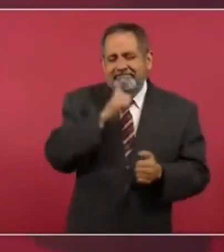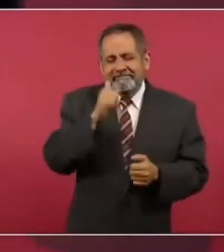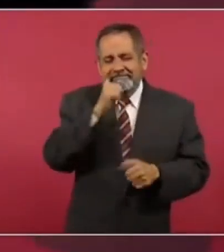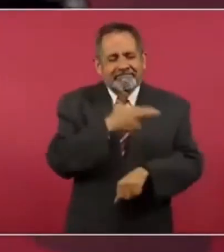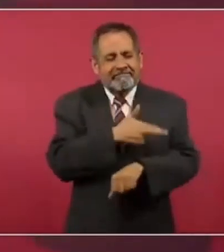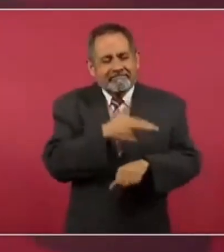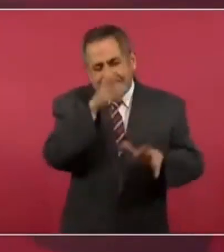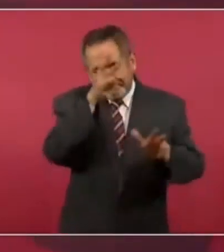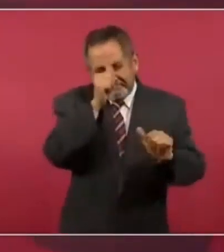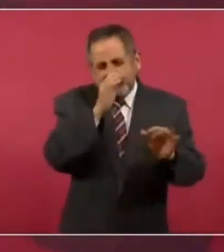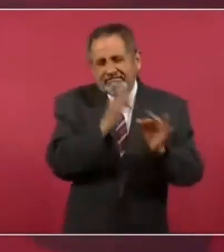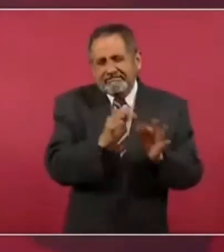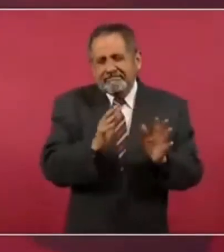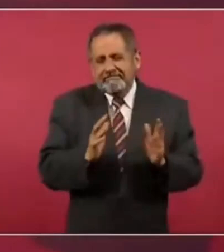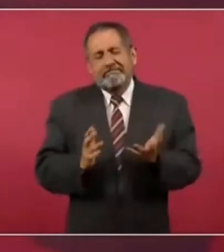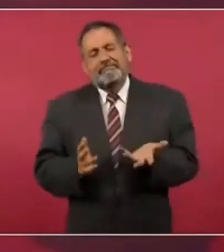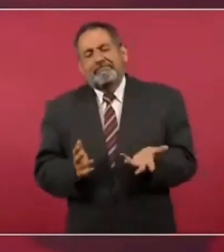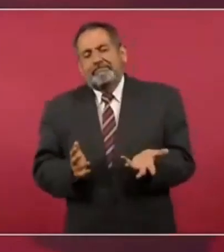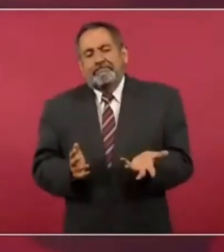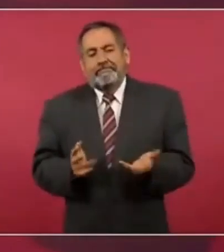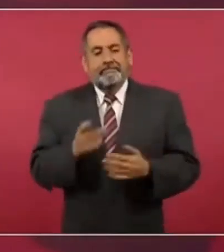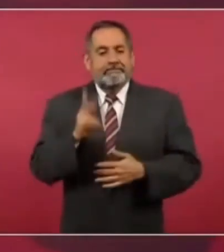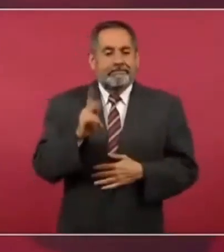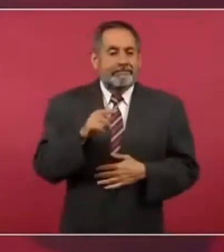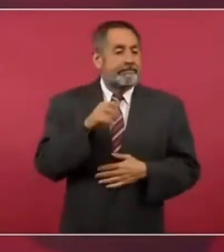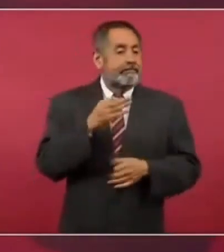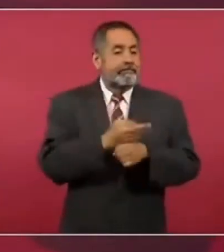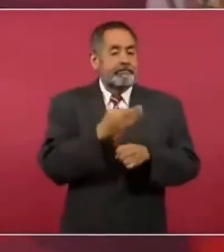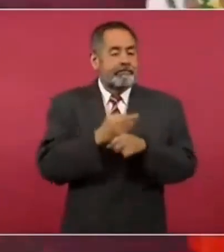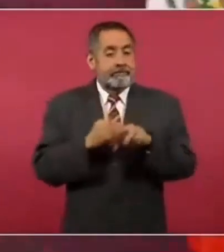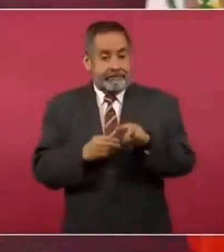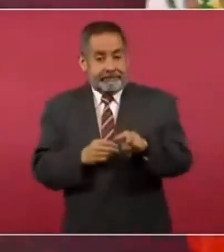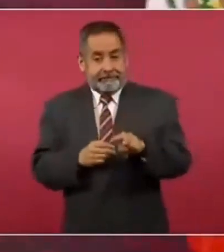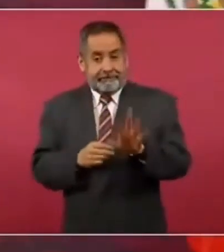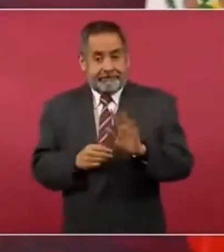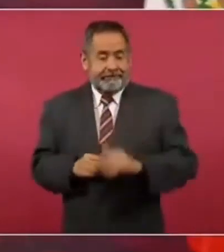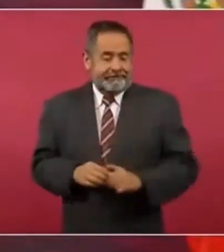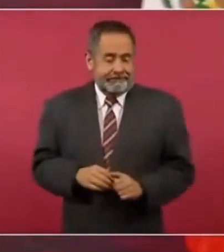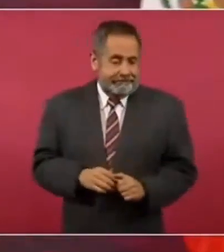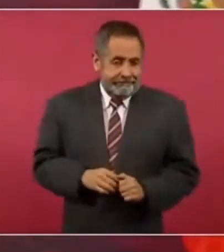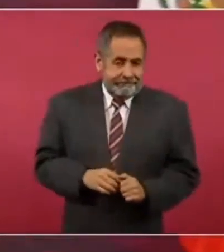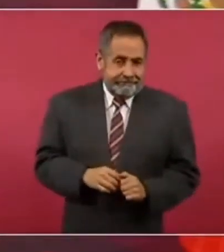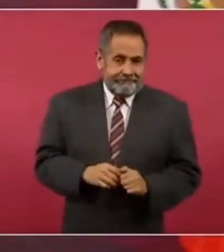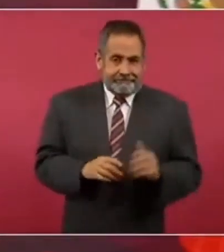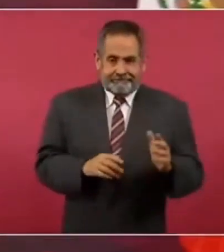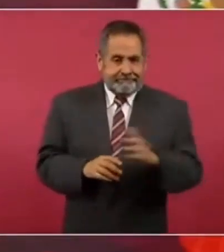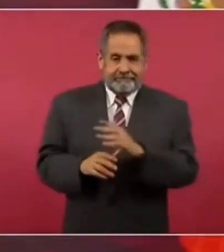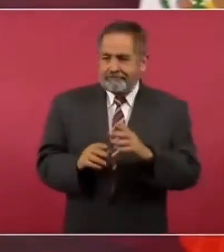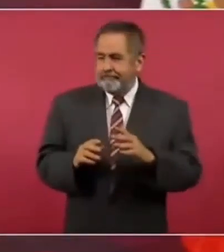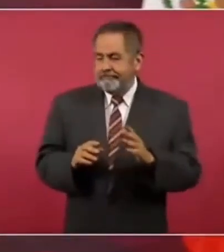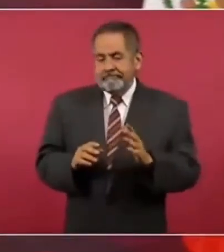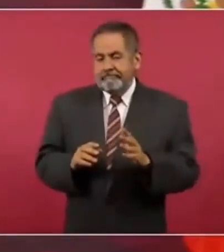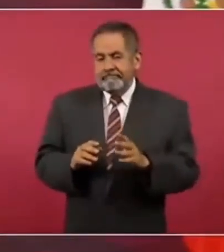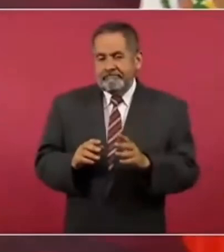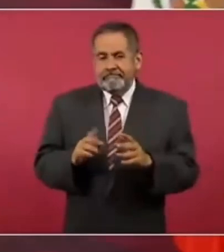Pero ya este asunto ya lo metieron